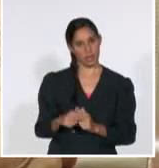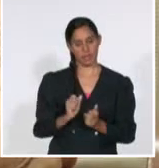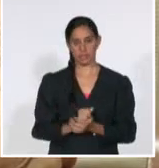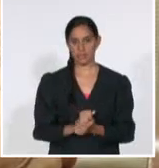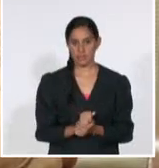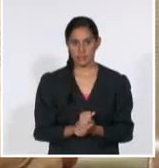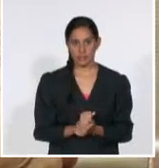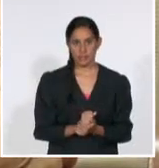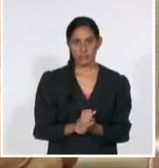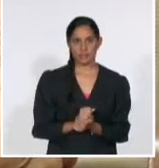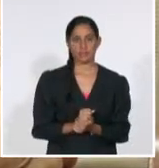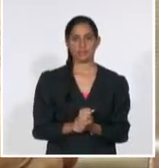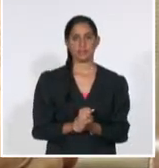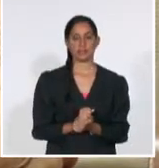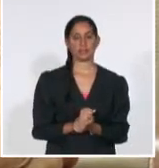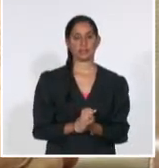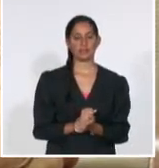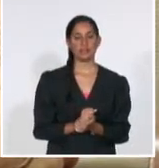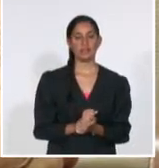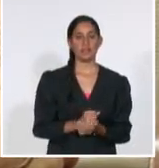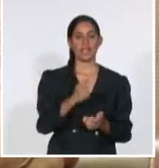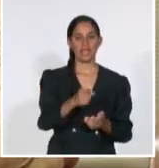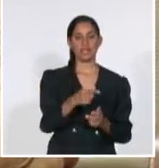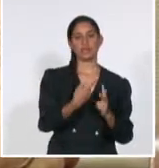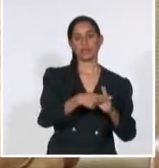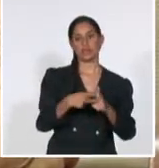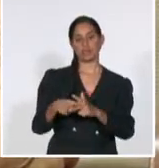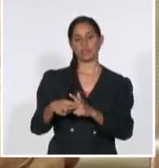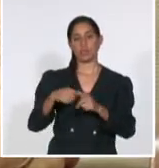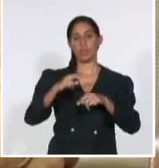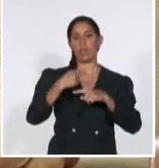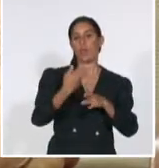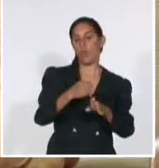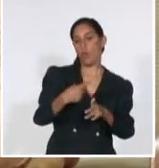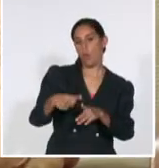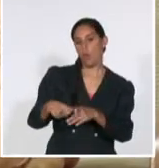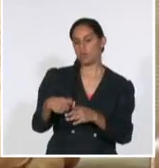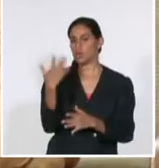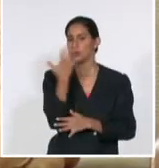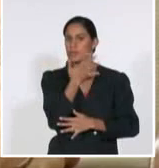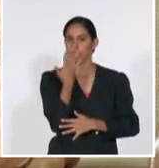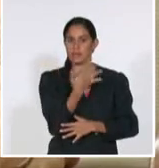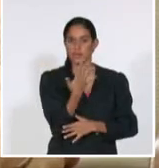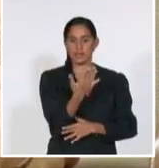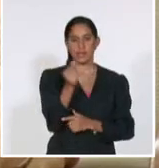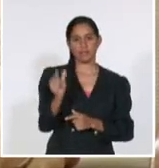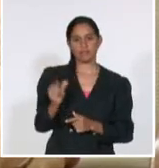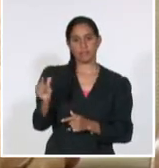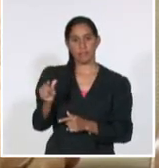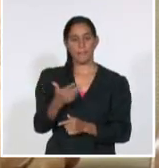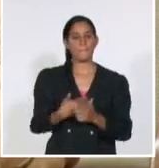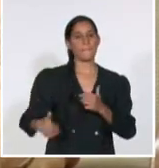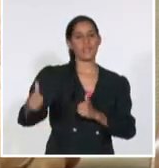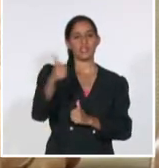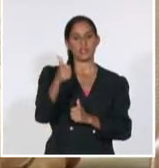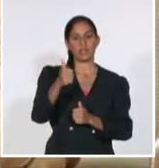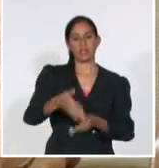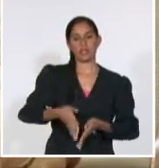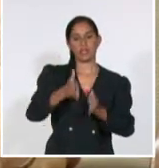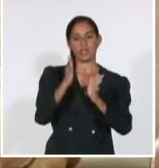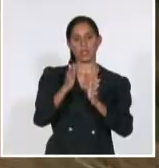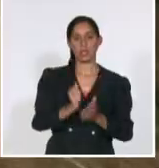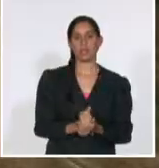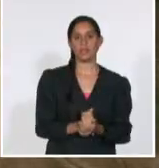asociadas a los trasbases y su valor de uso fue comentado por Antonio Rodríguez, presidente del Instituto Nacional de Recursos